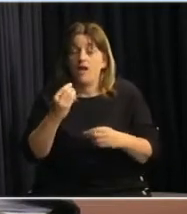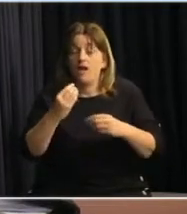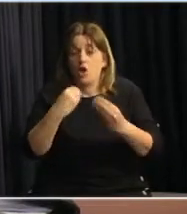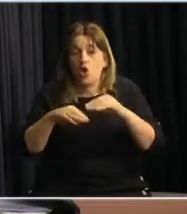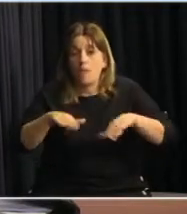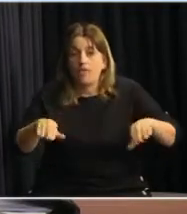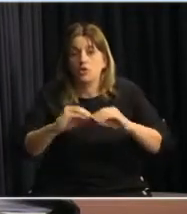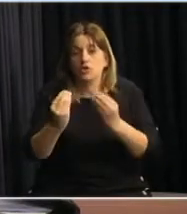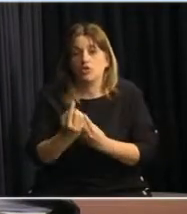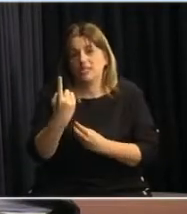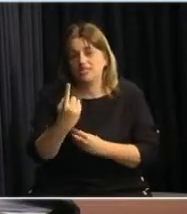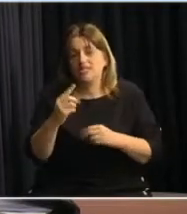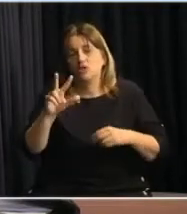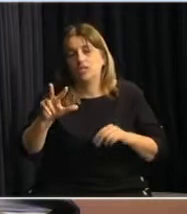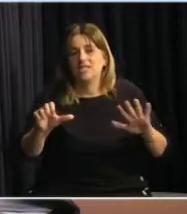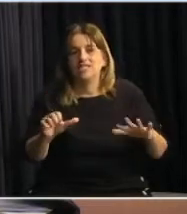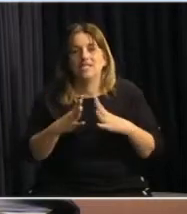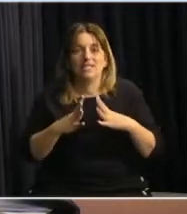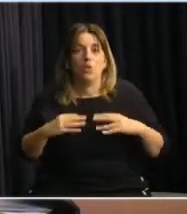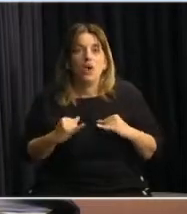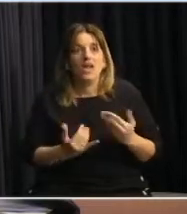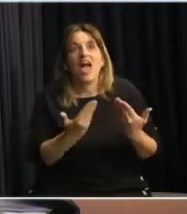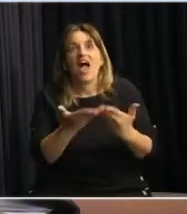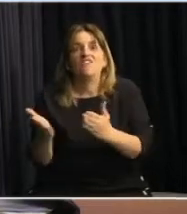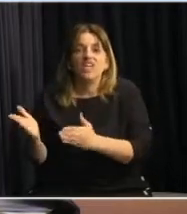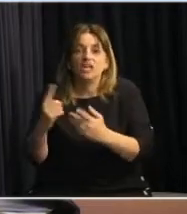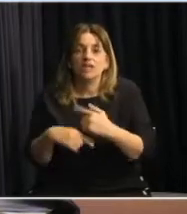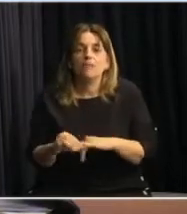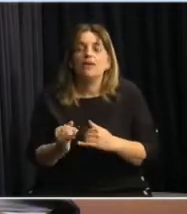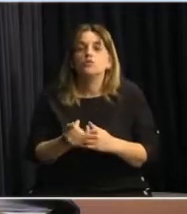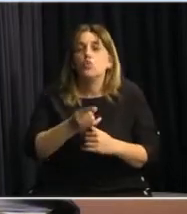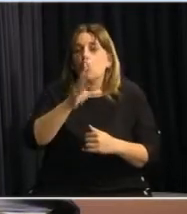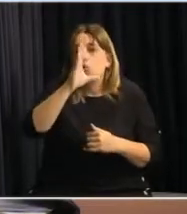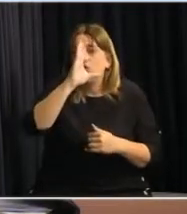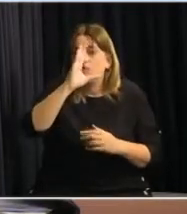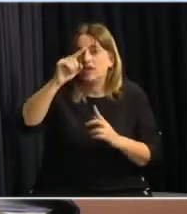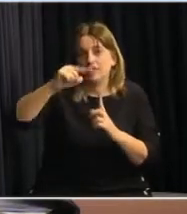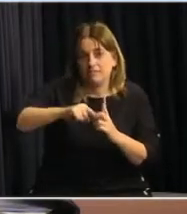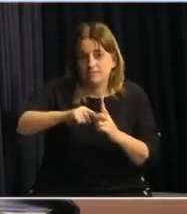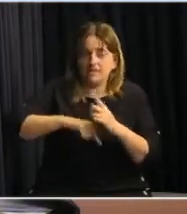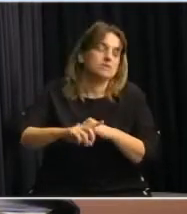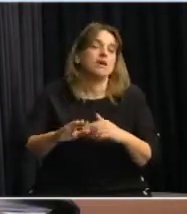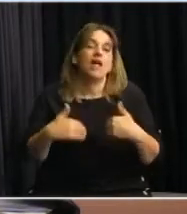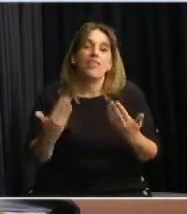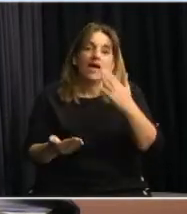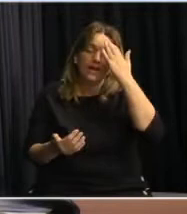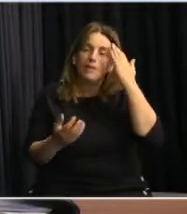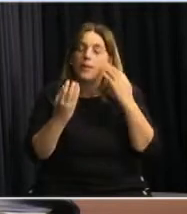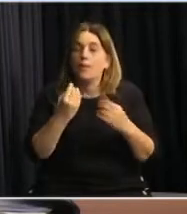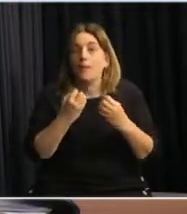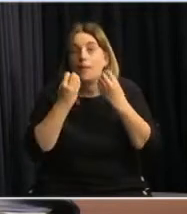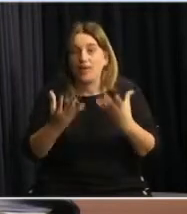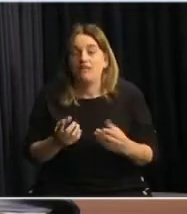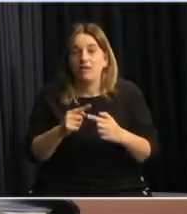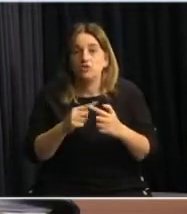136 escuelas que van a estar abiertas, pero en el mes de febrero van a recibir el beneficio a través